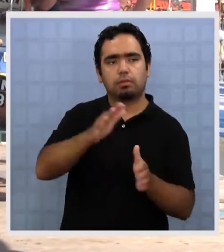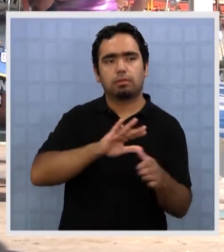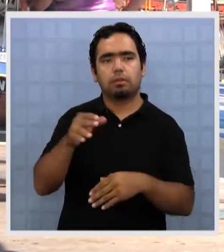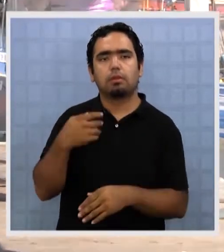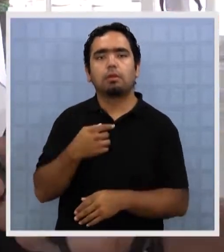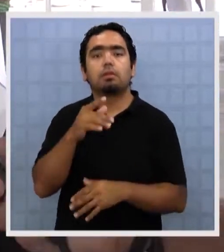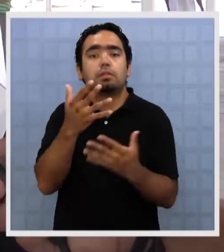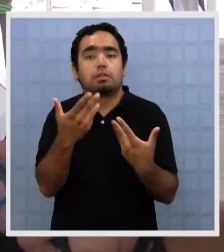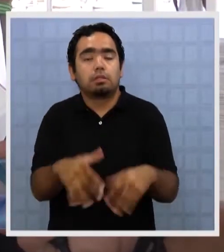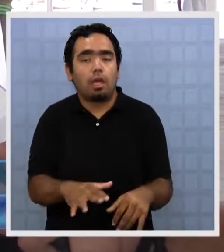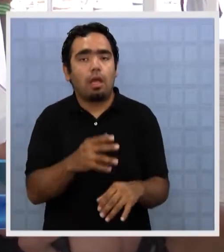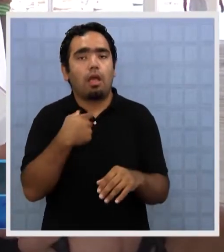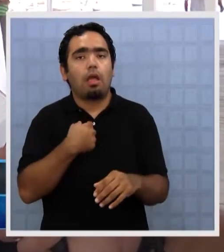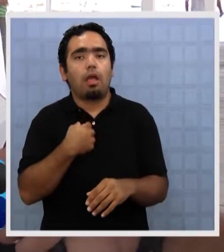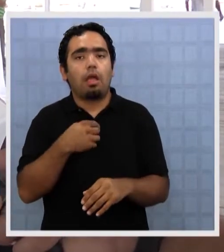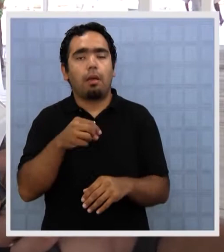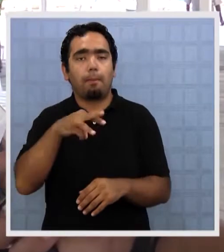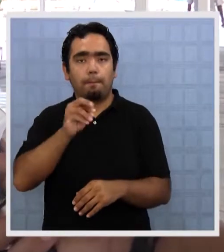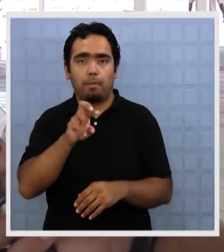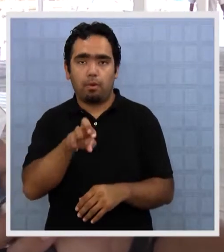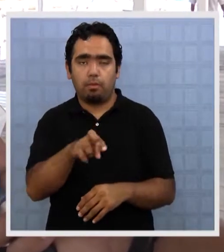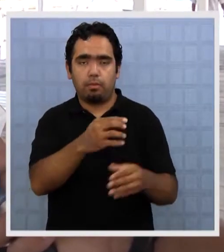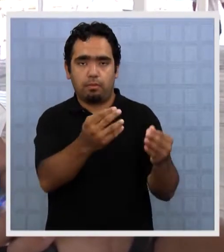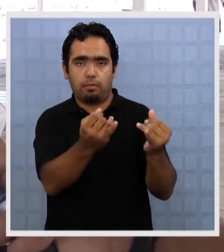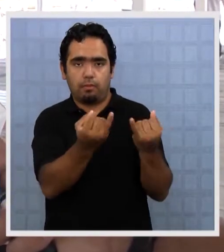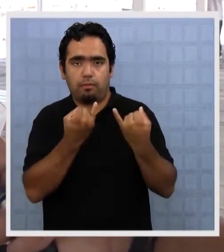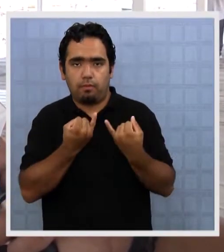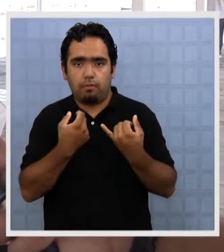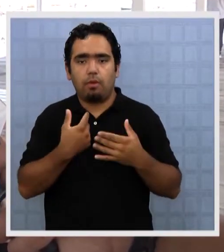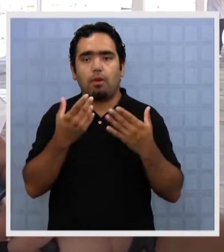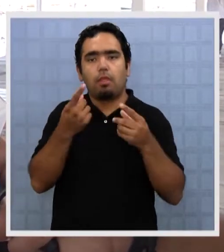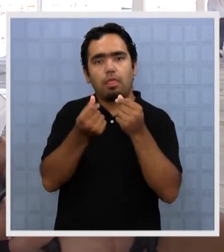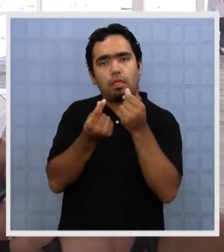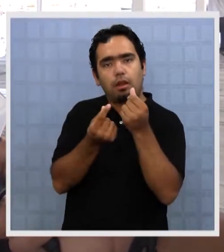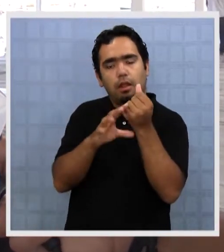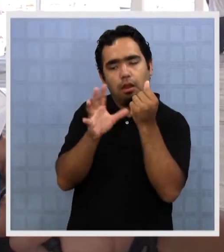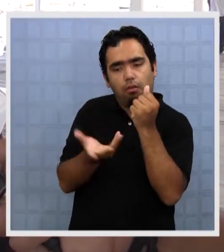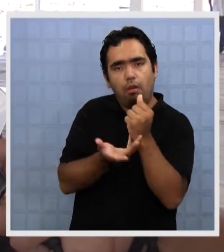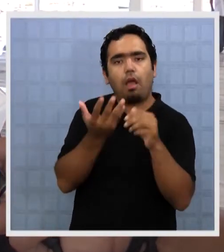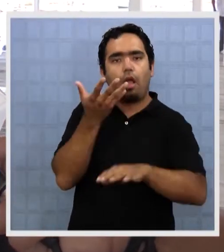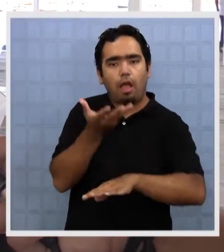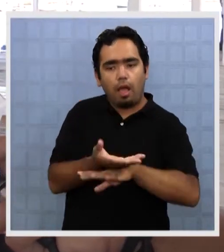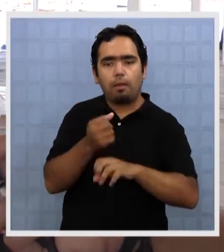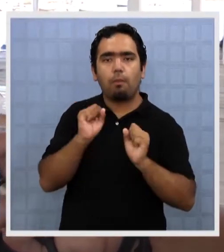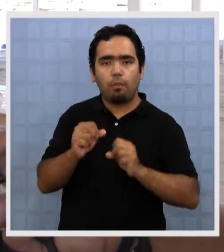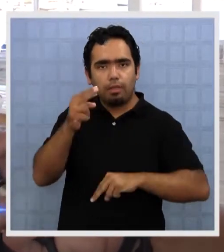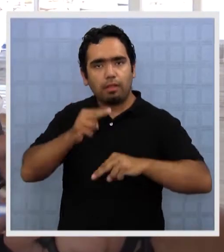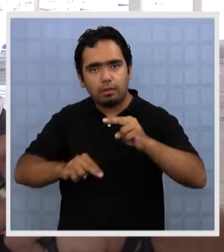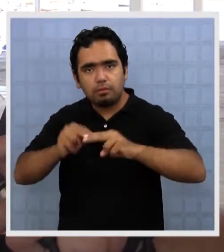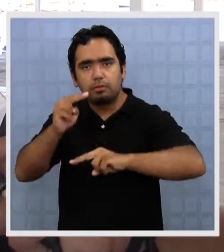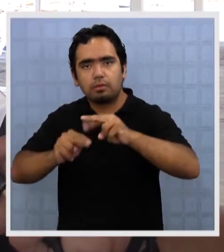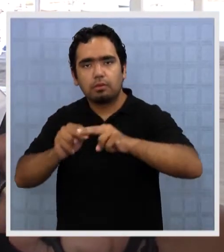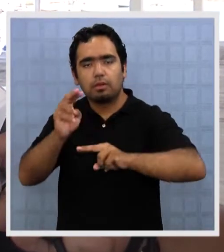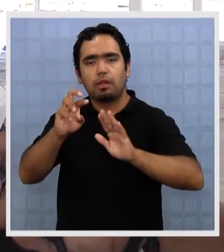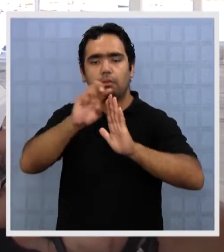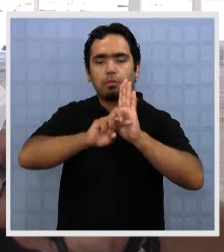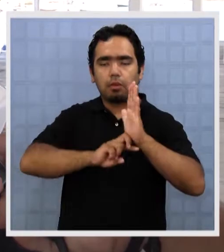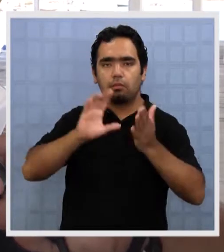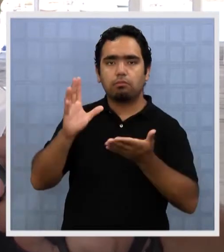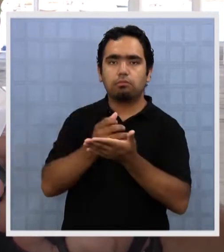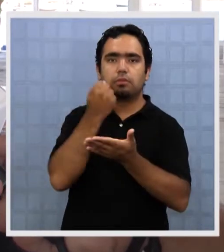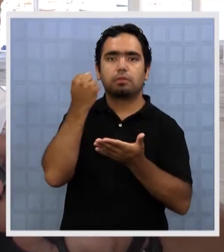ya nos informó que la plata fue aprobada y que ya hay un capital para poder restaurar este muelle,